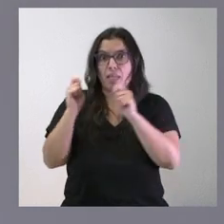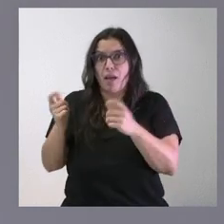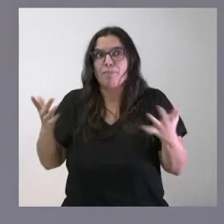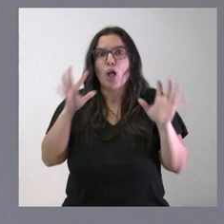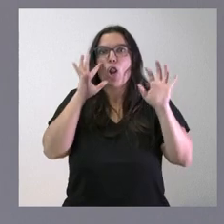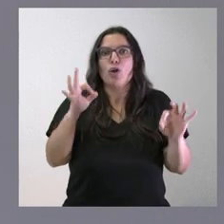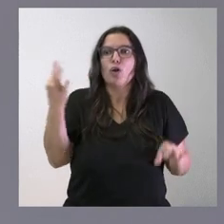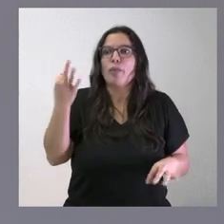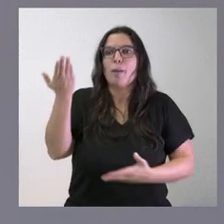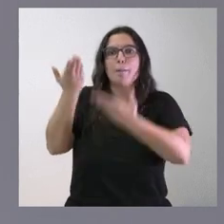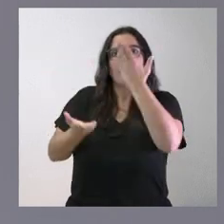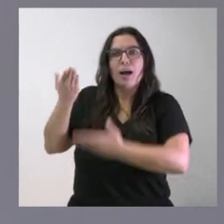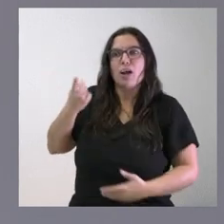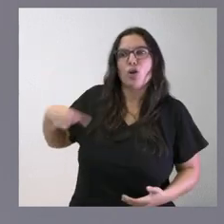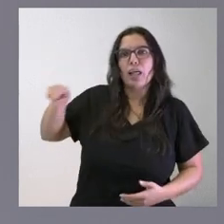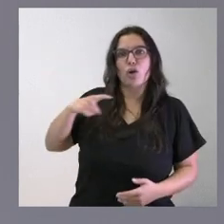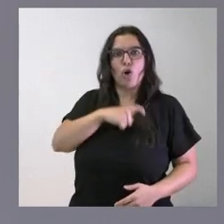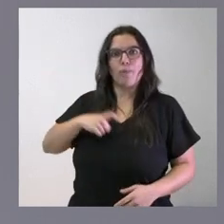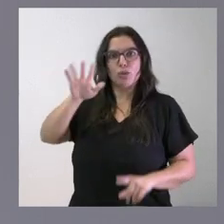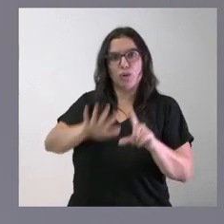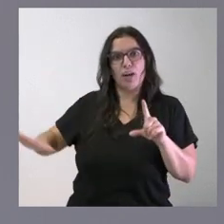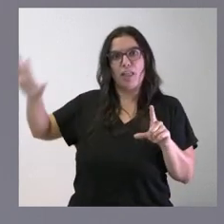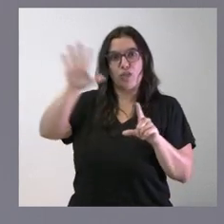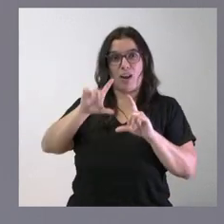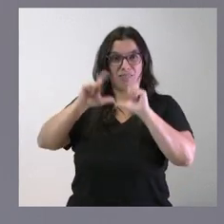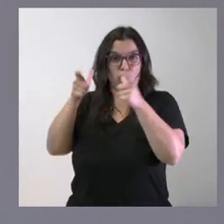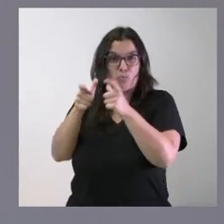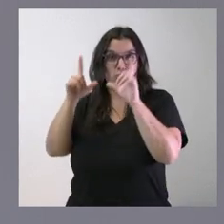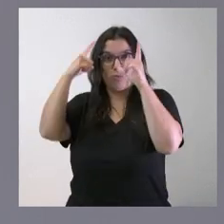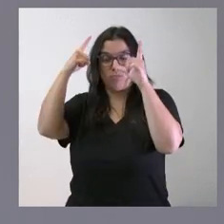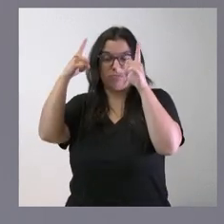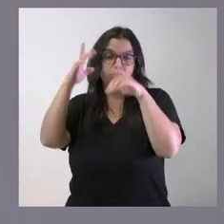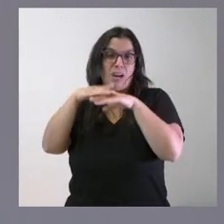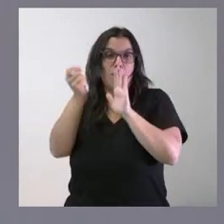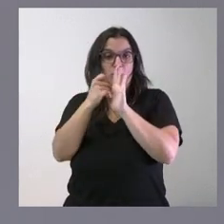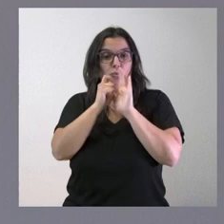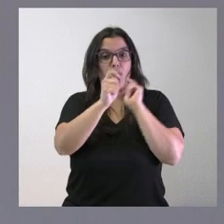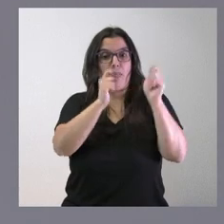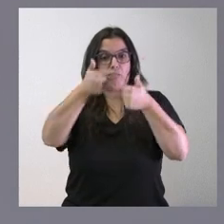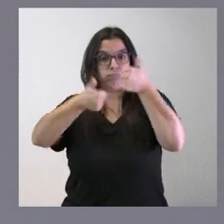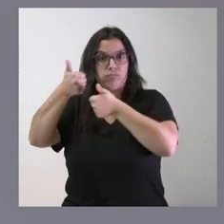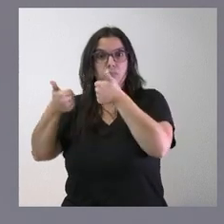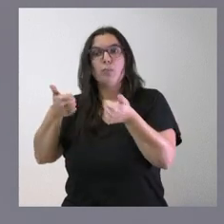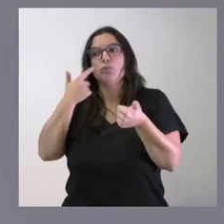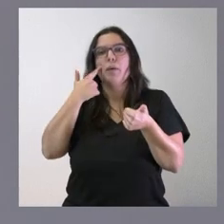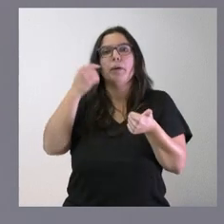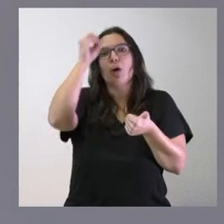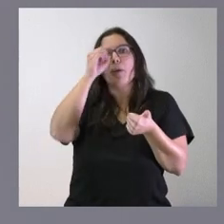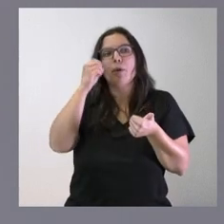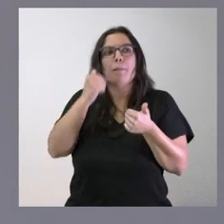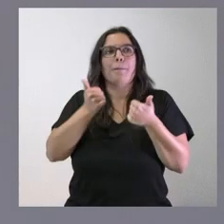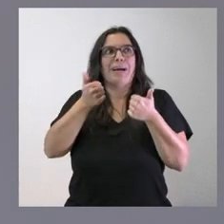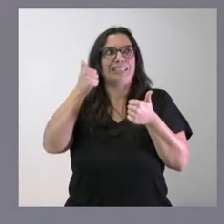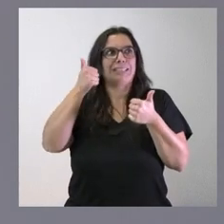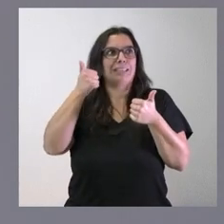veamos la valoración que hace la comisión nacional que se ha establecido al efecto y la puntuación que tiene pues es cuando podremos hacer las valoraciones más avanzadas